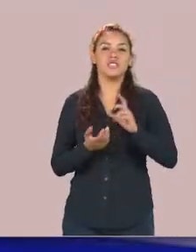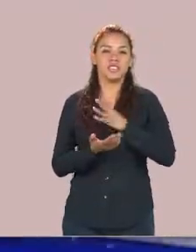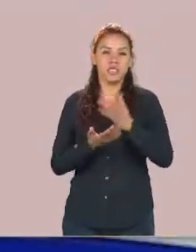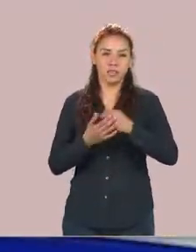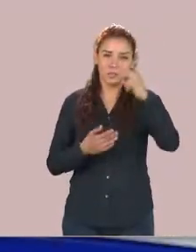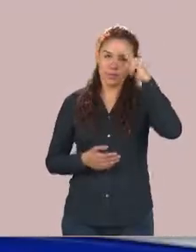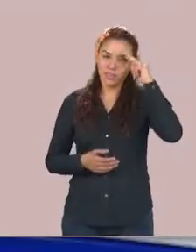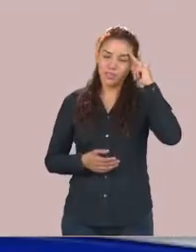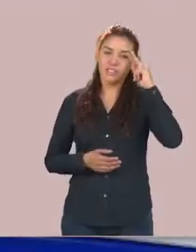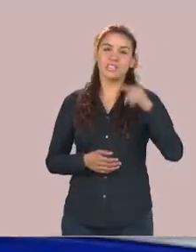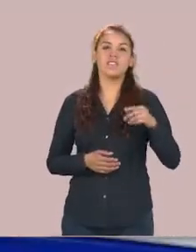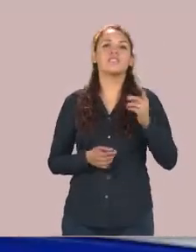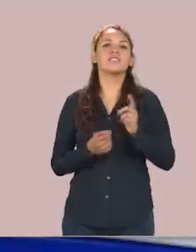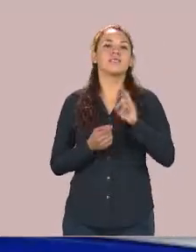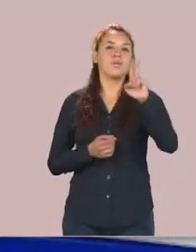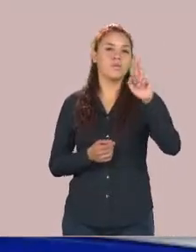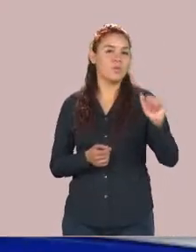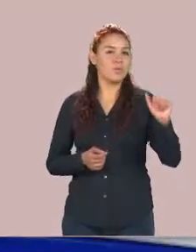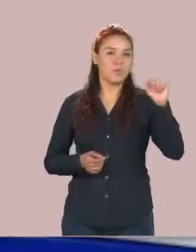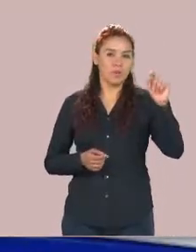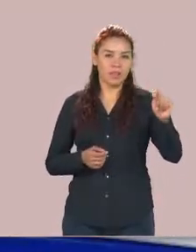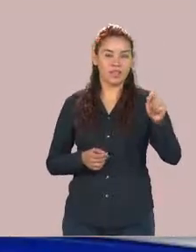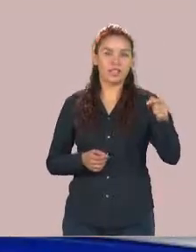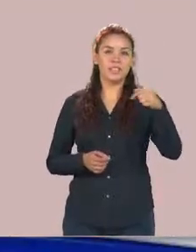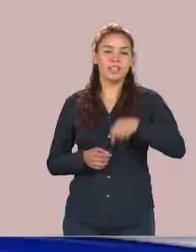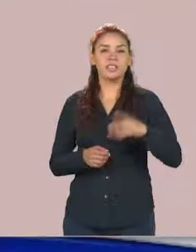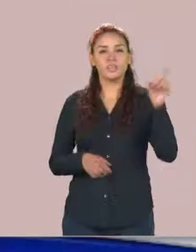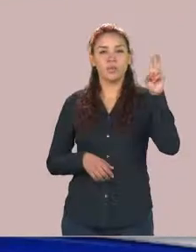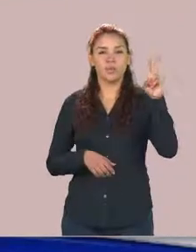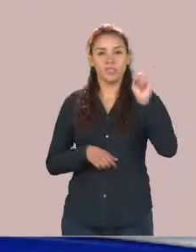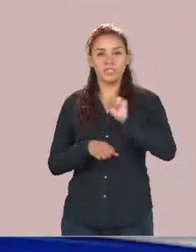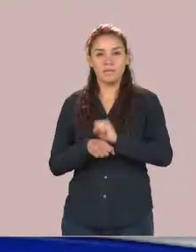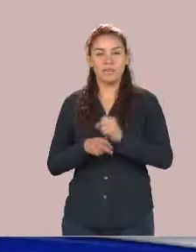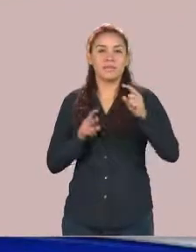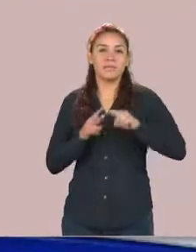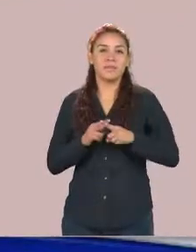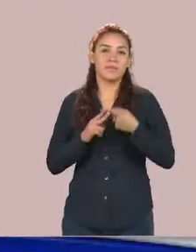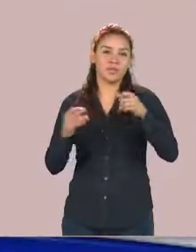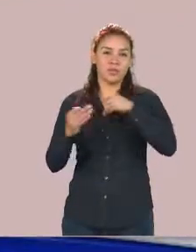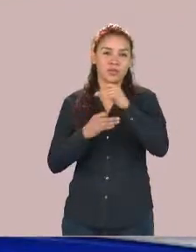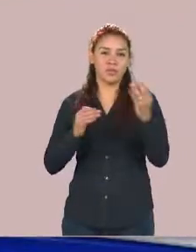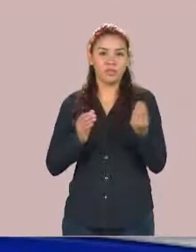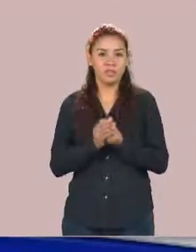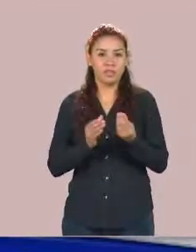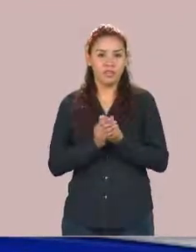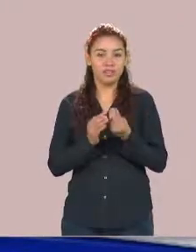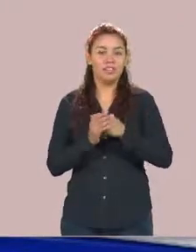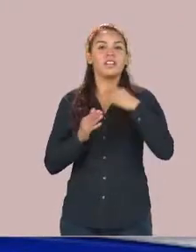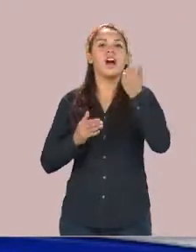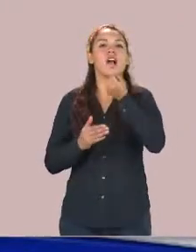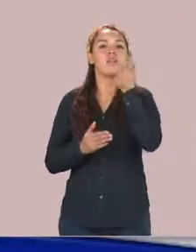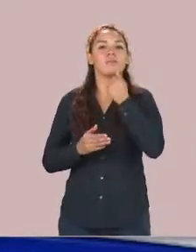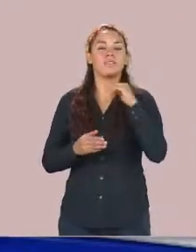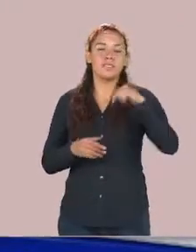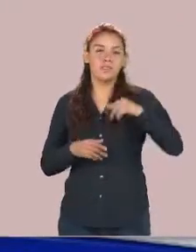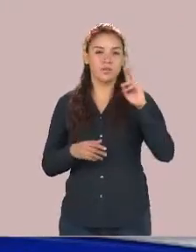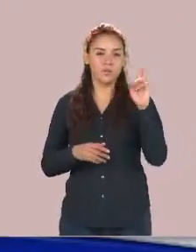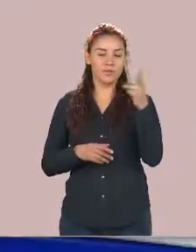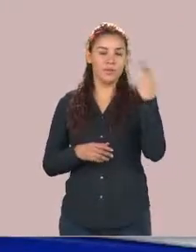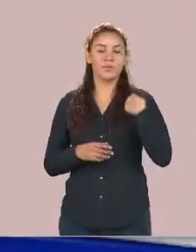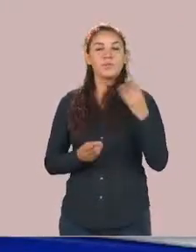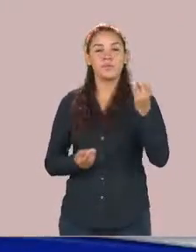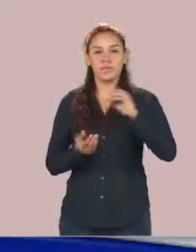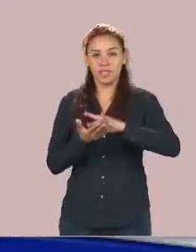de la Autónoma de Tamaulipas en esta segunda semana del arranque al periodo escolar para nuestros estudiantes universitarios. Le agradezco que nos